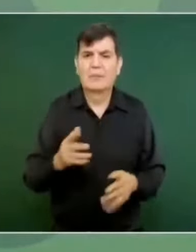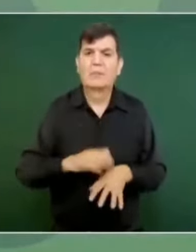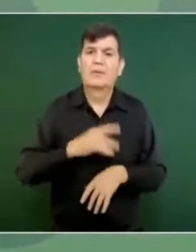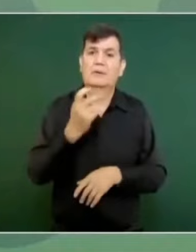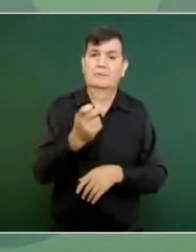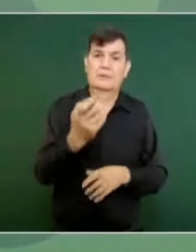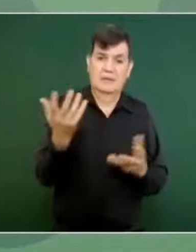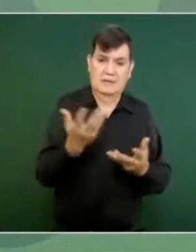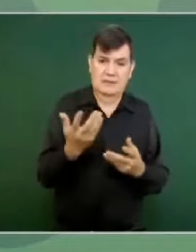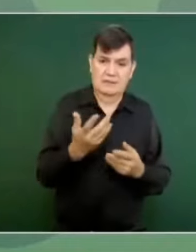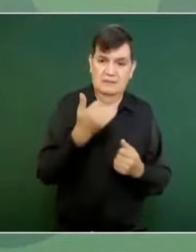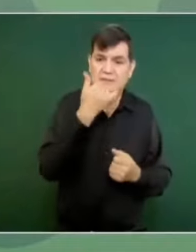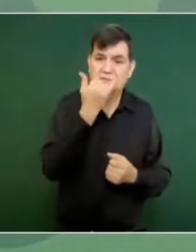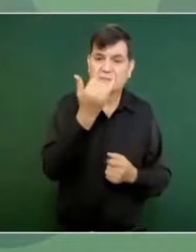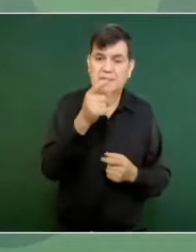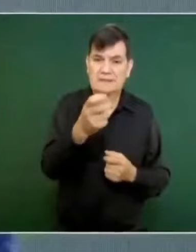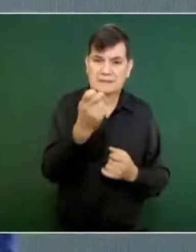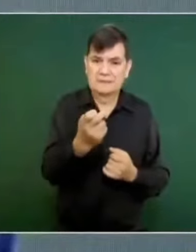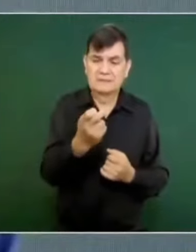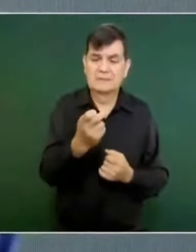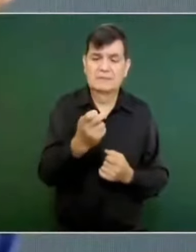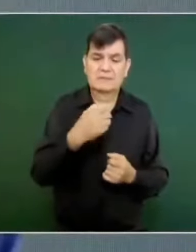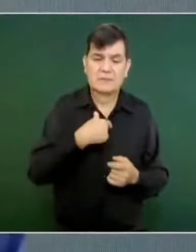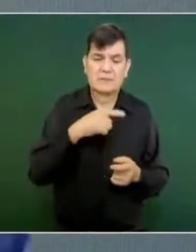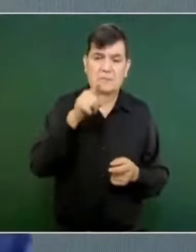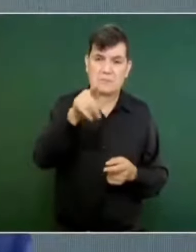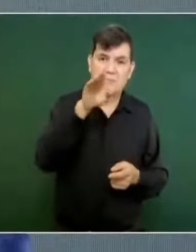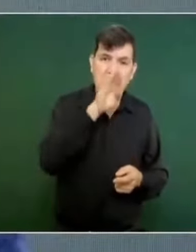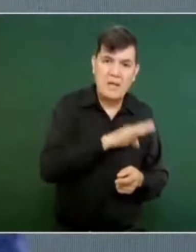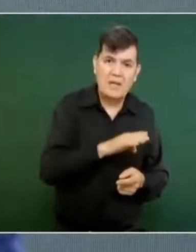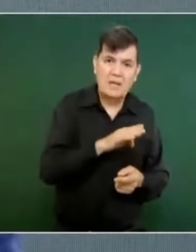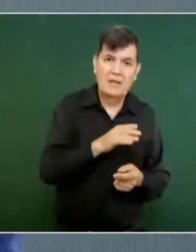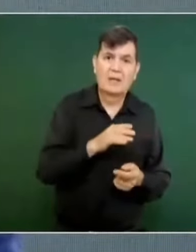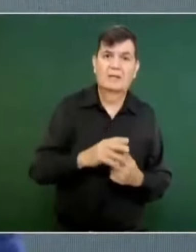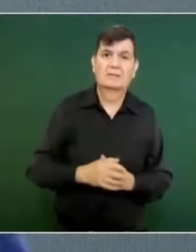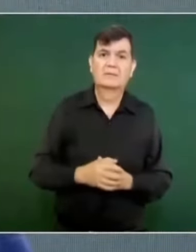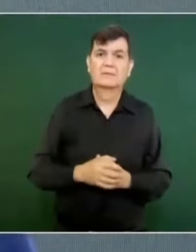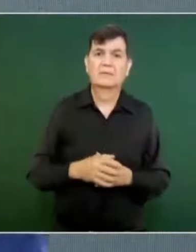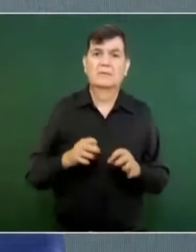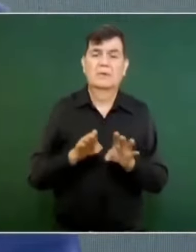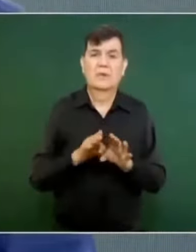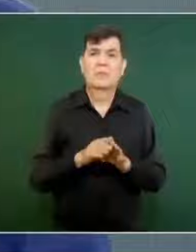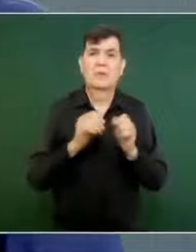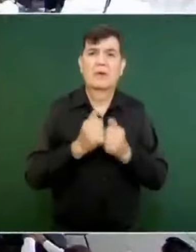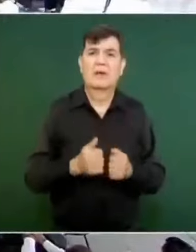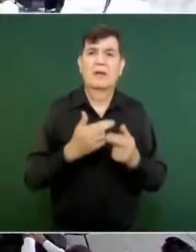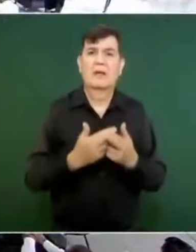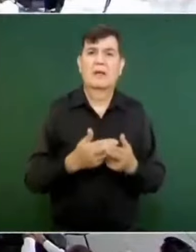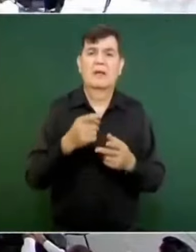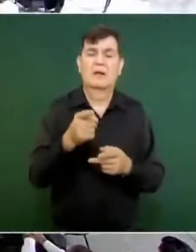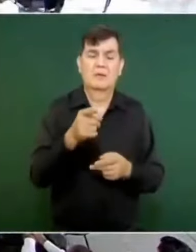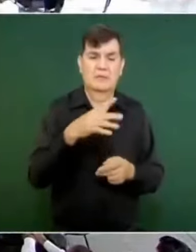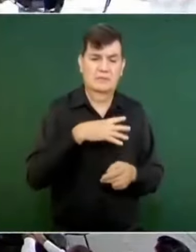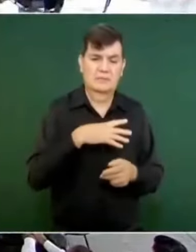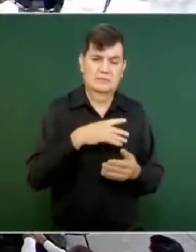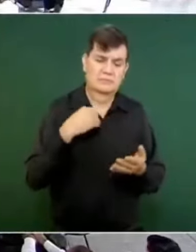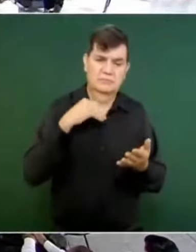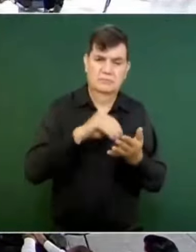eso, no sólo quedan mal ellos, cómo queda el Poder Judicial,